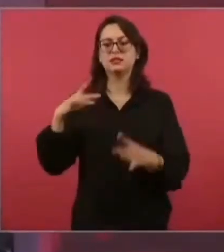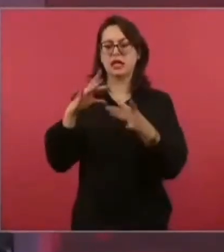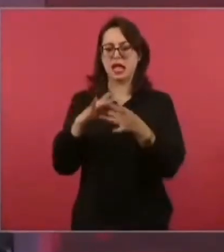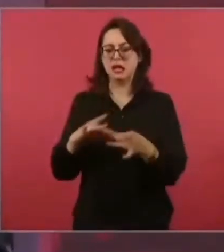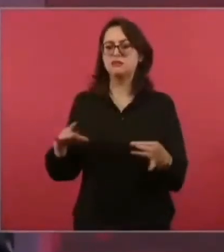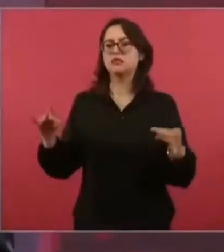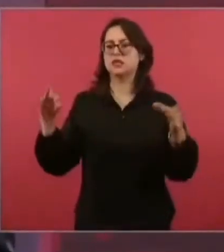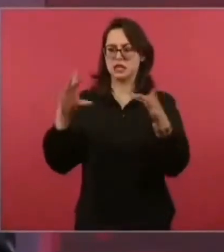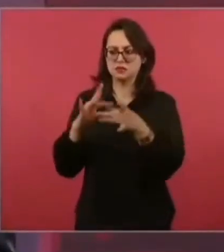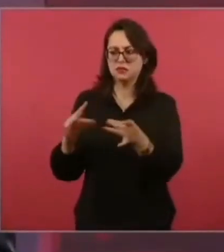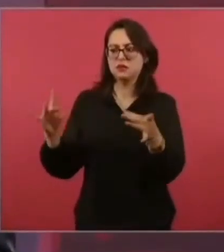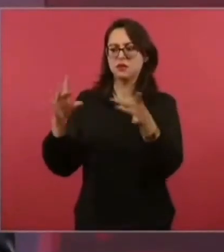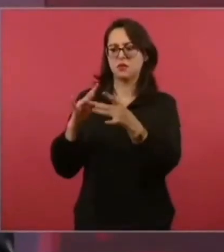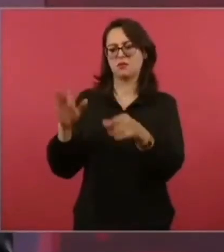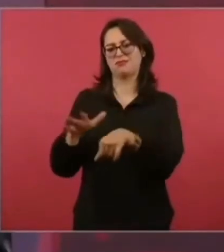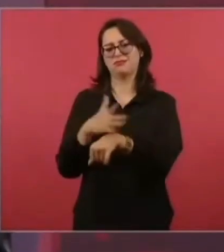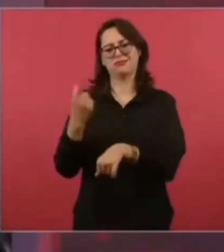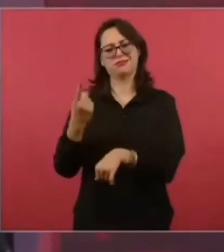descarados.